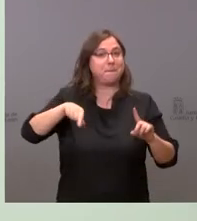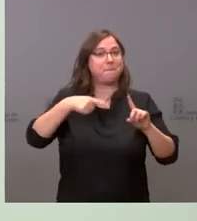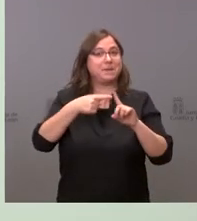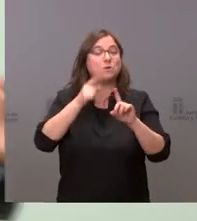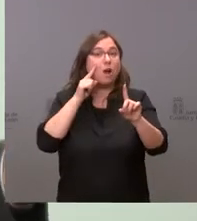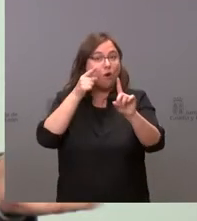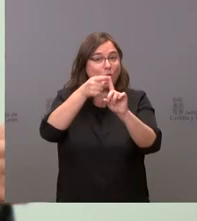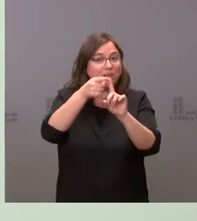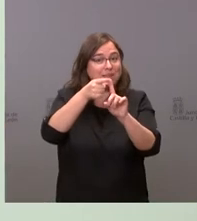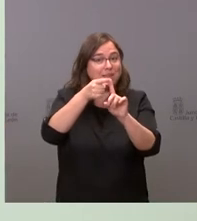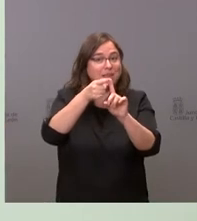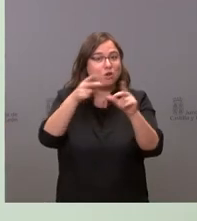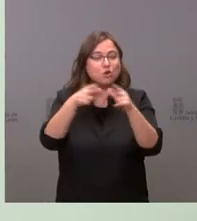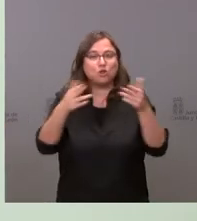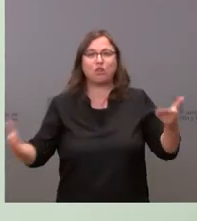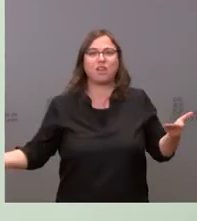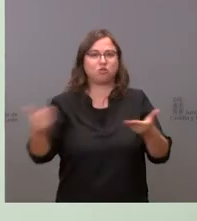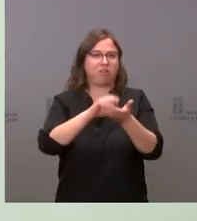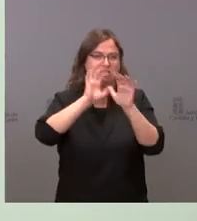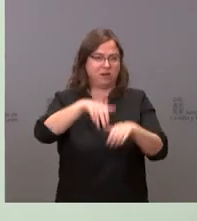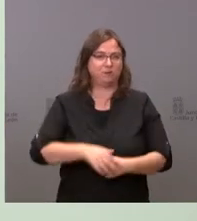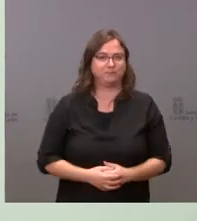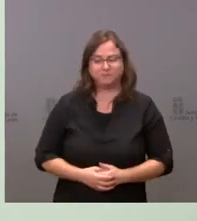a ese objetivo a toda la sociedad de Castilla y León.